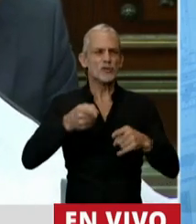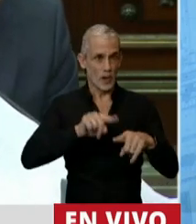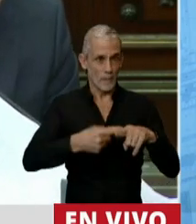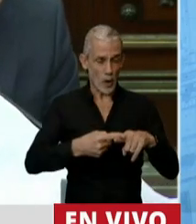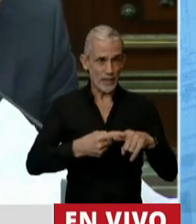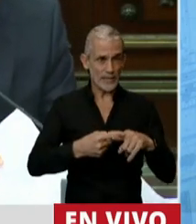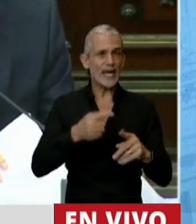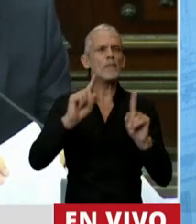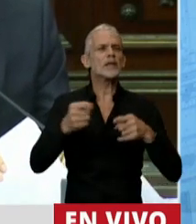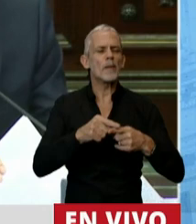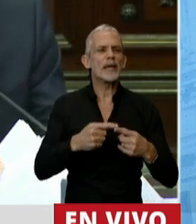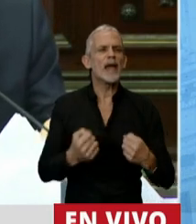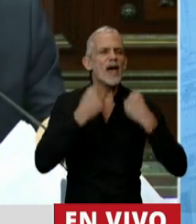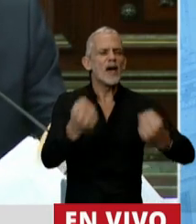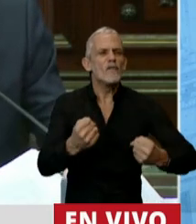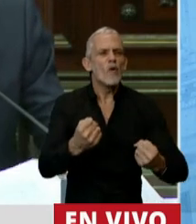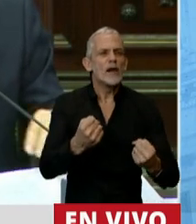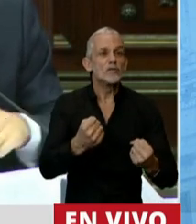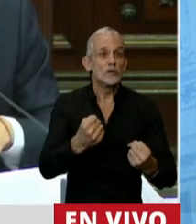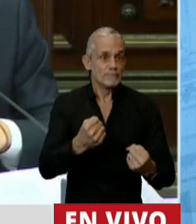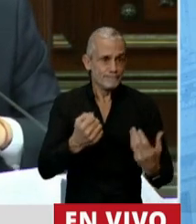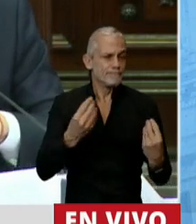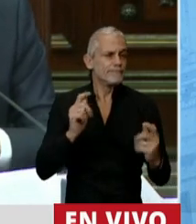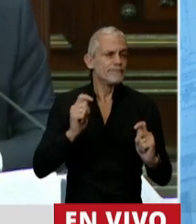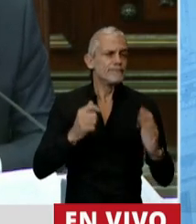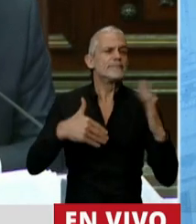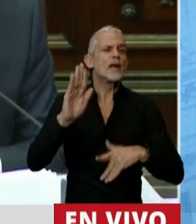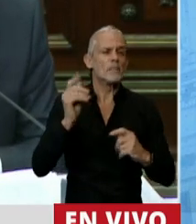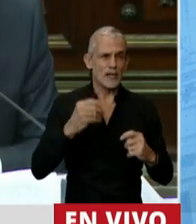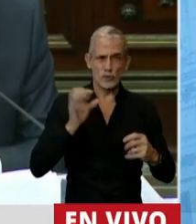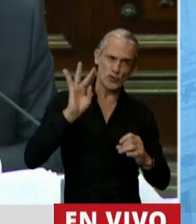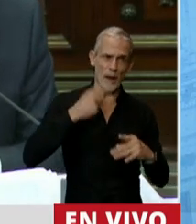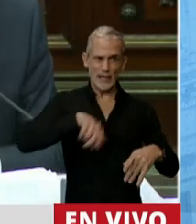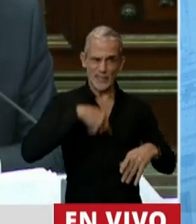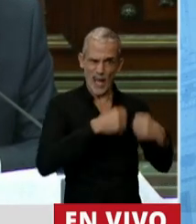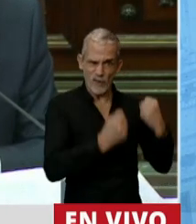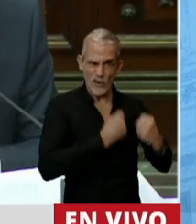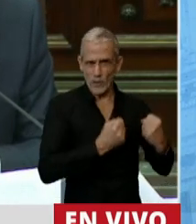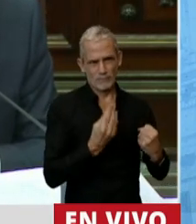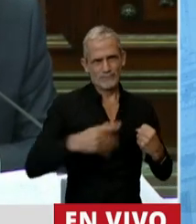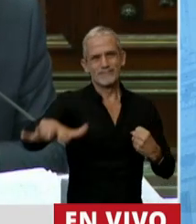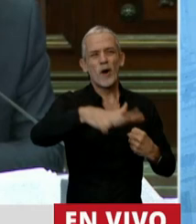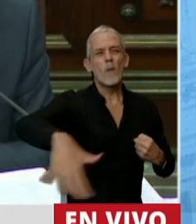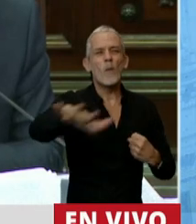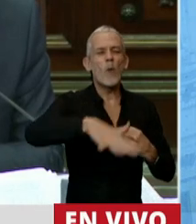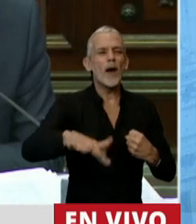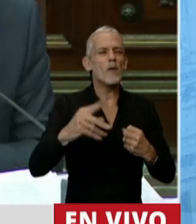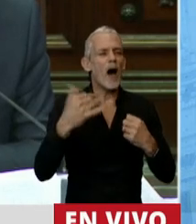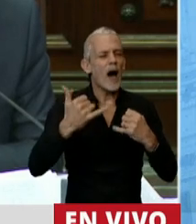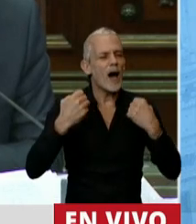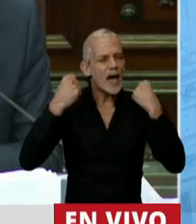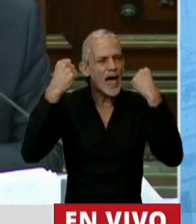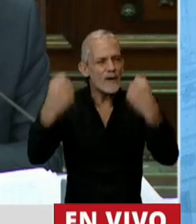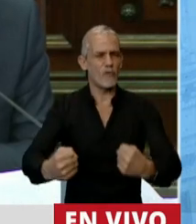pero fundamentalmente ese esfuerzo sería imposible que tenga resultados si nuestro pueblo no haría el enorme